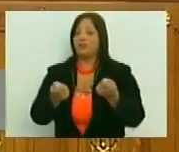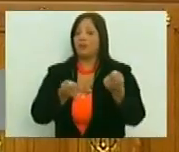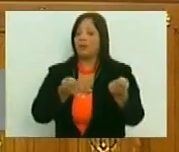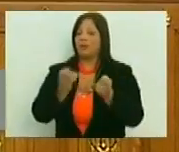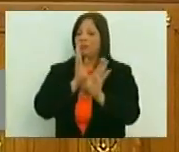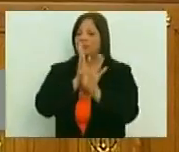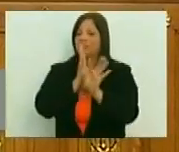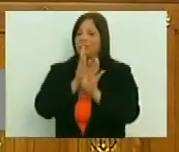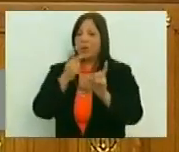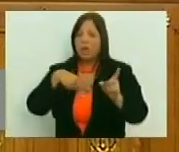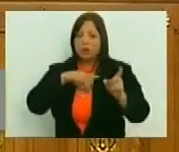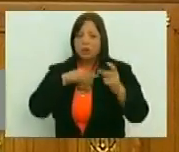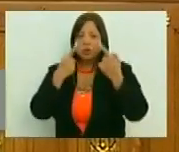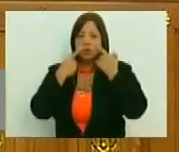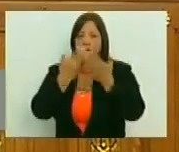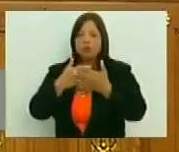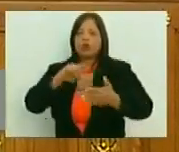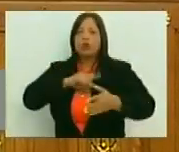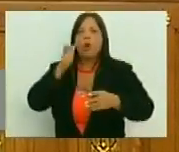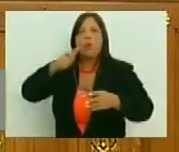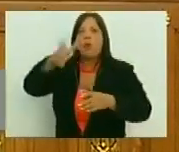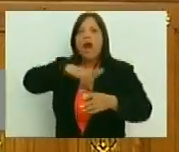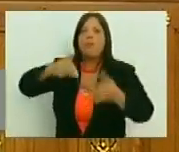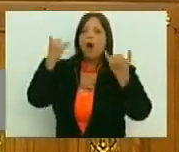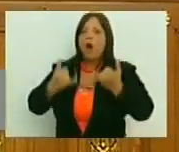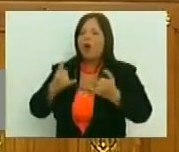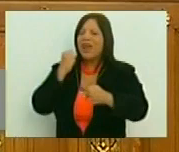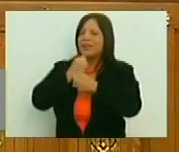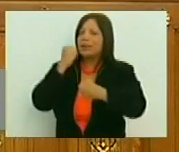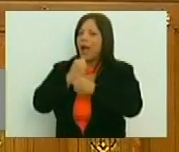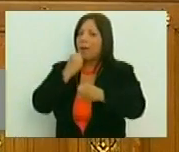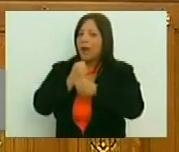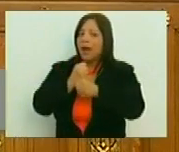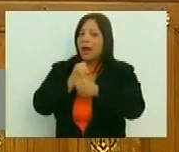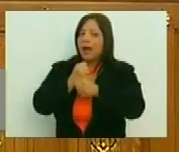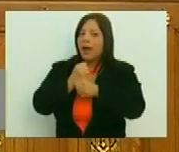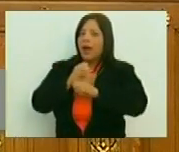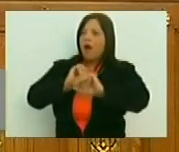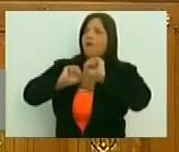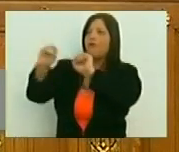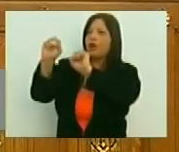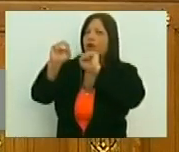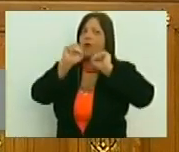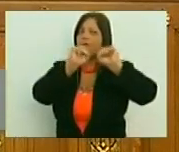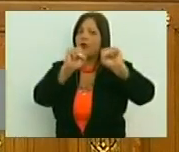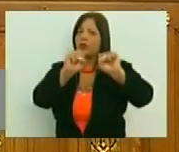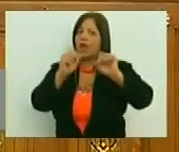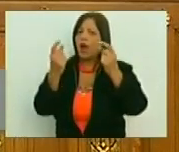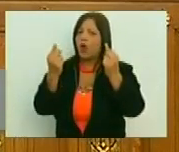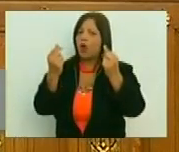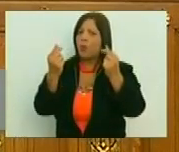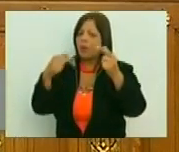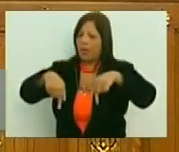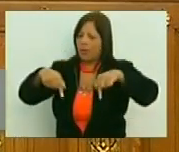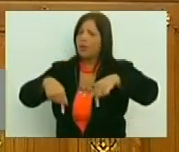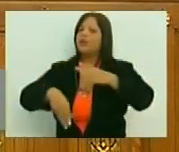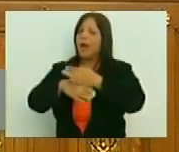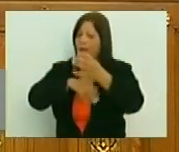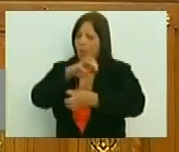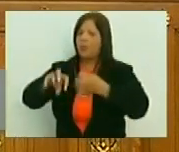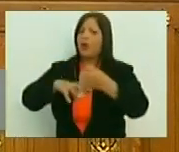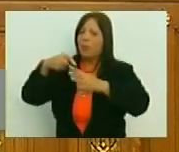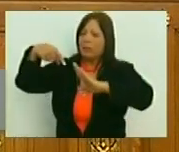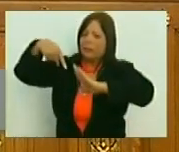a nosotros nos corresponde, como pueblo, la tarea vital, no solo de afrontar, la coyuntura económica, donde estamos